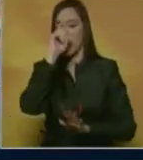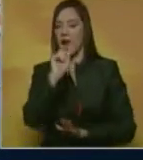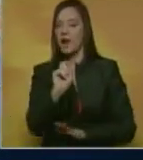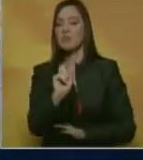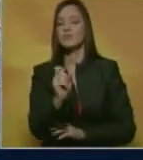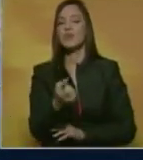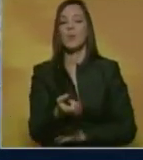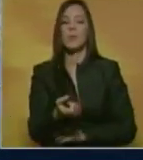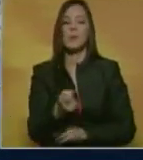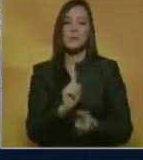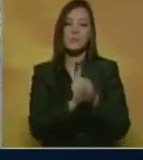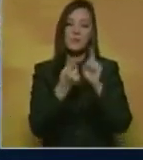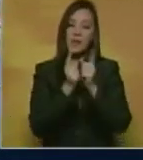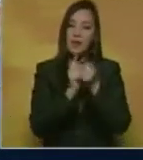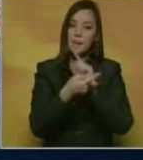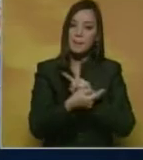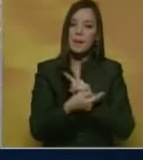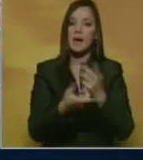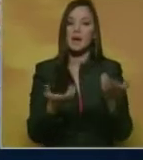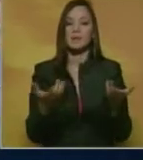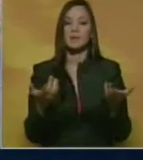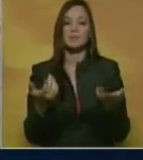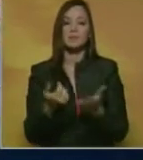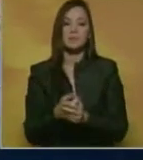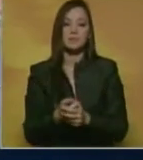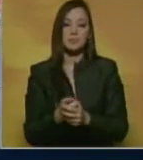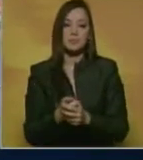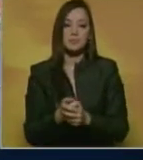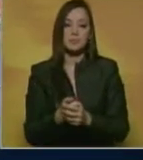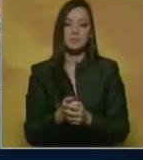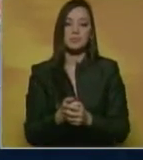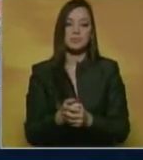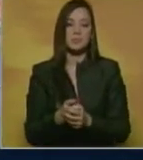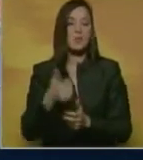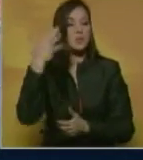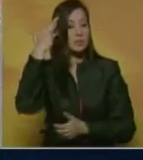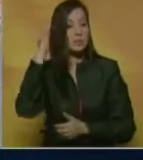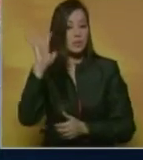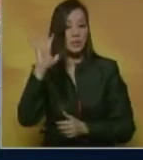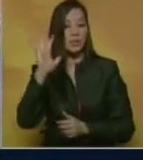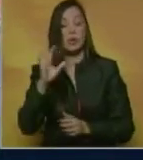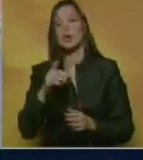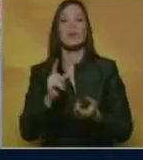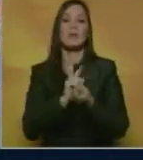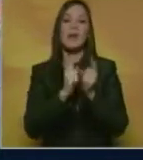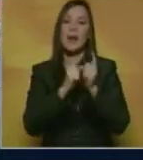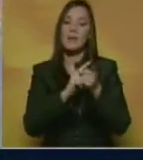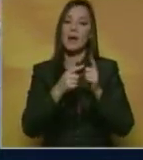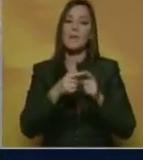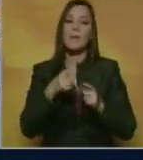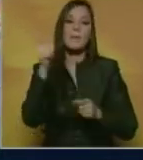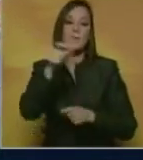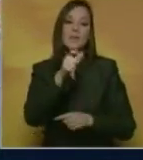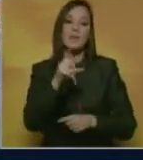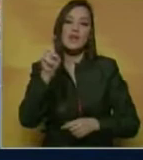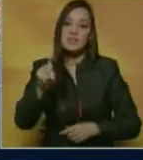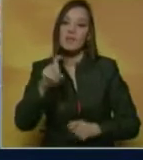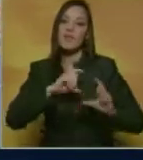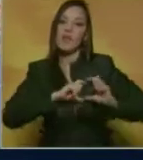630 trasplantes anuales. Yo creo que es una cifra maravillosa de donde arrancamos.